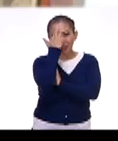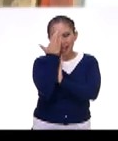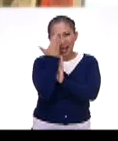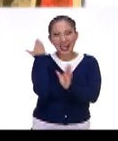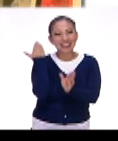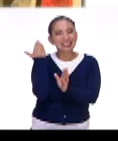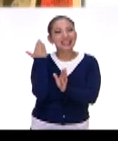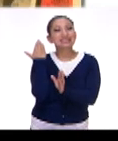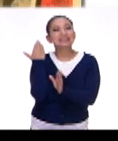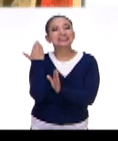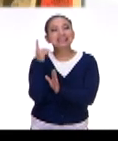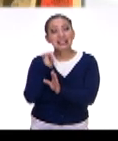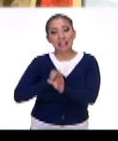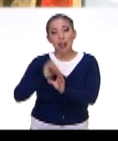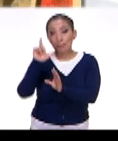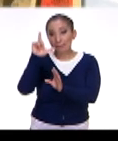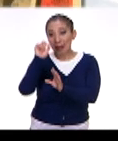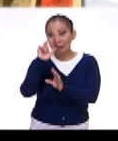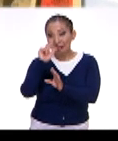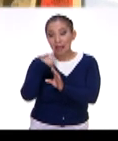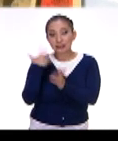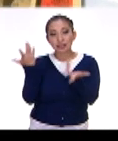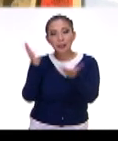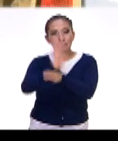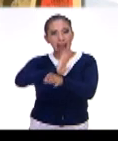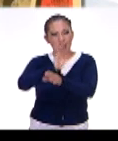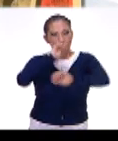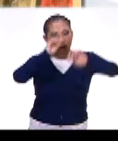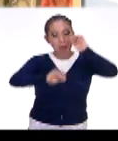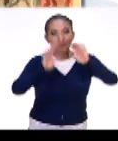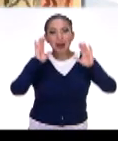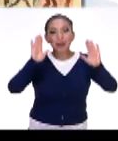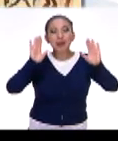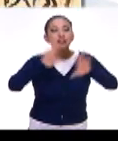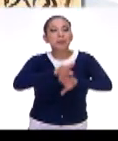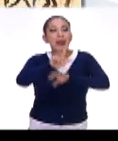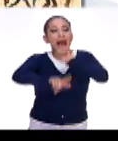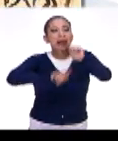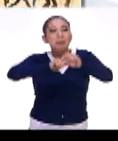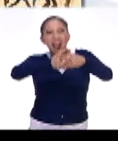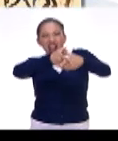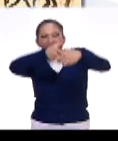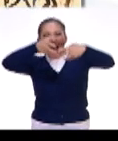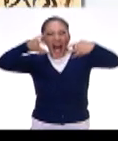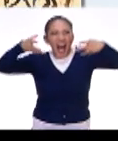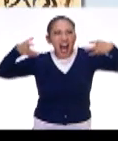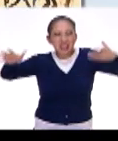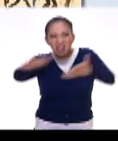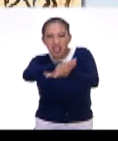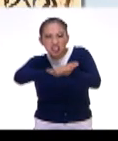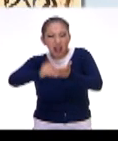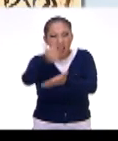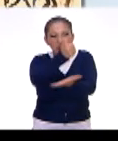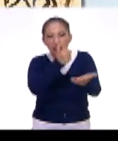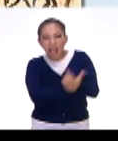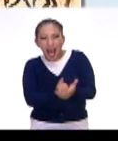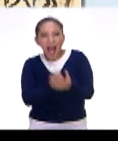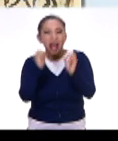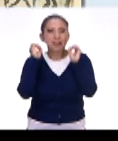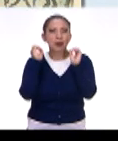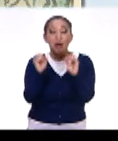en el siglo XX se hicieron películas fabulosas sobre insectos gigantes que destruían ciudades.